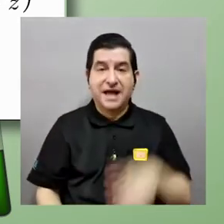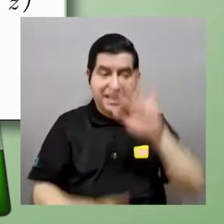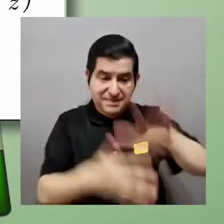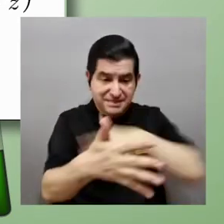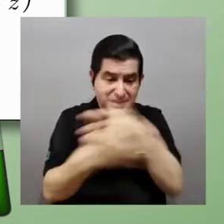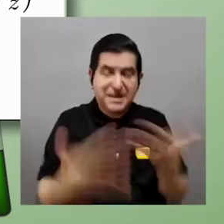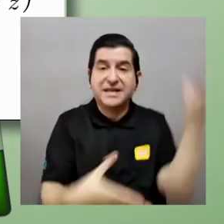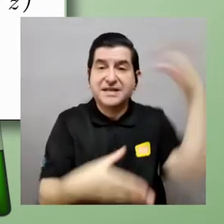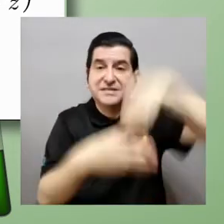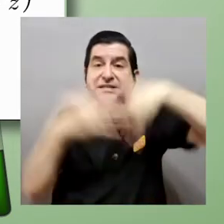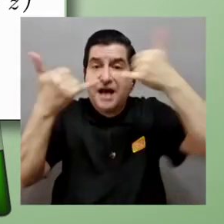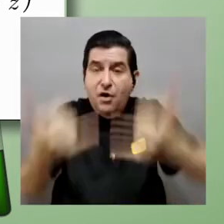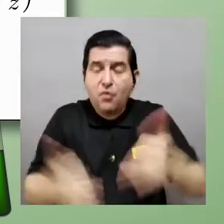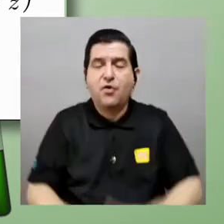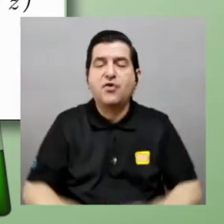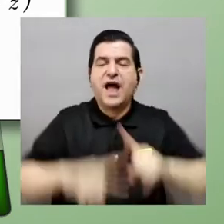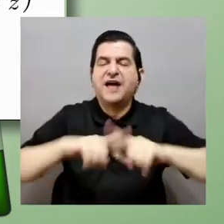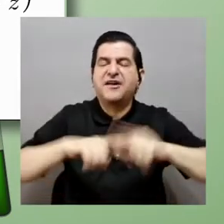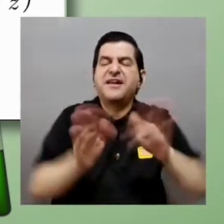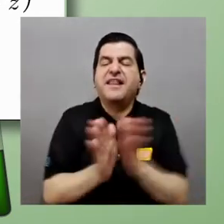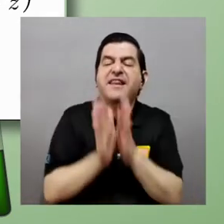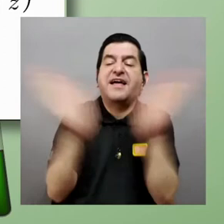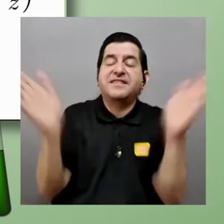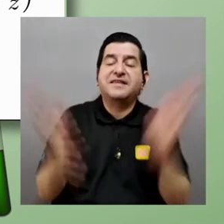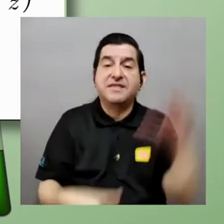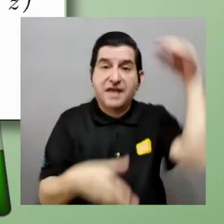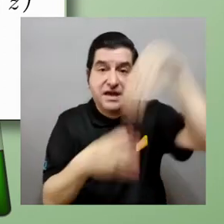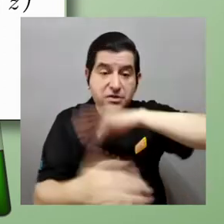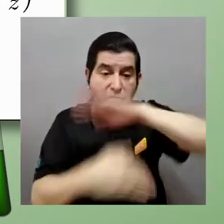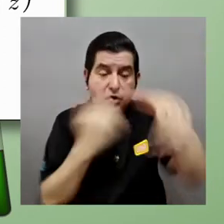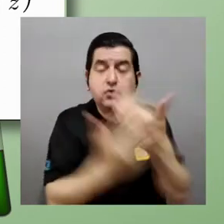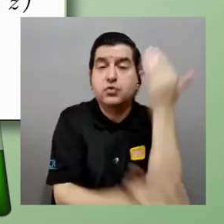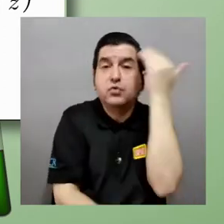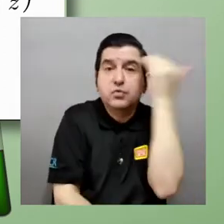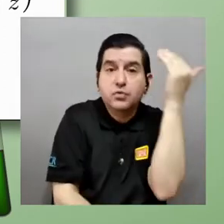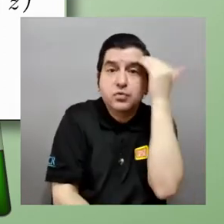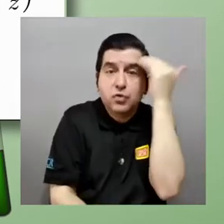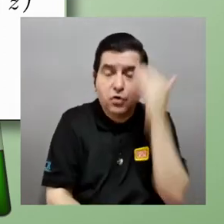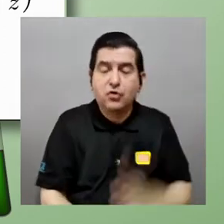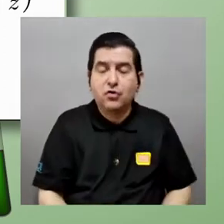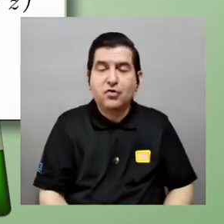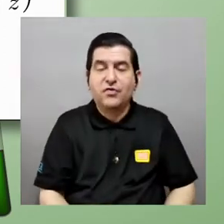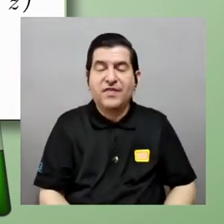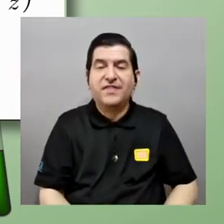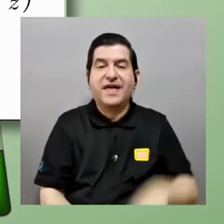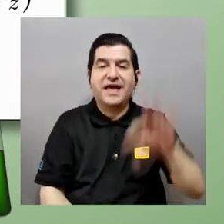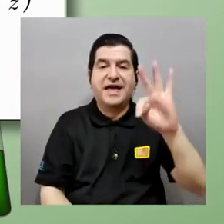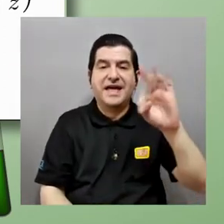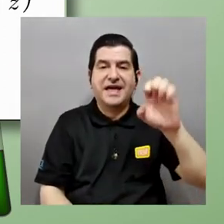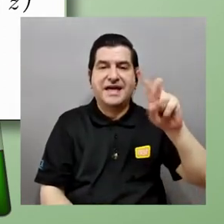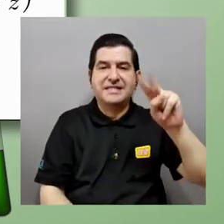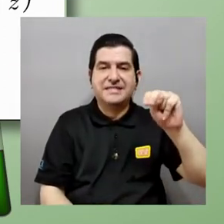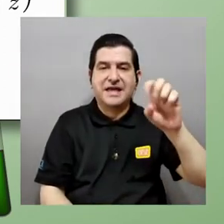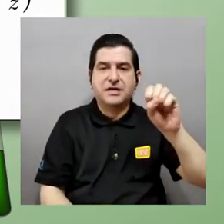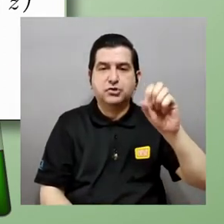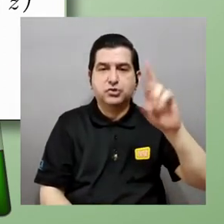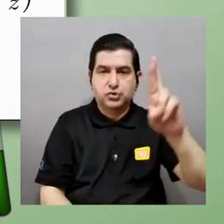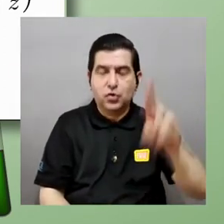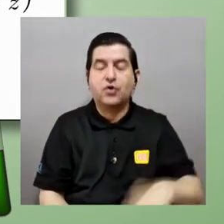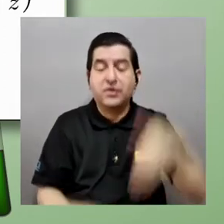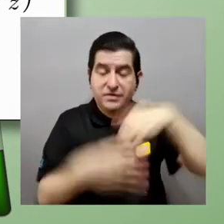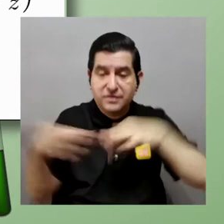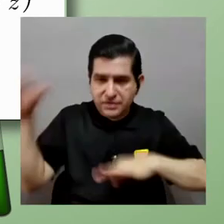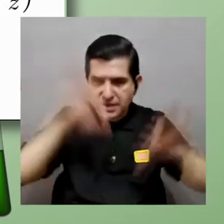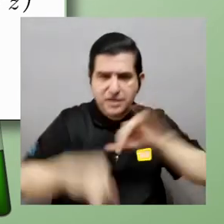de matrices se introduce la relatividad general introduce todo el conocimiento de tensores dentro de la